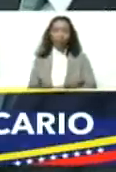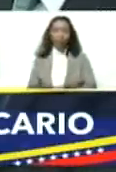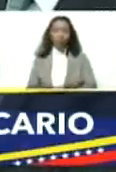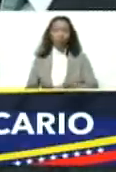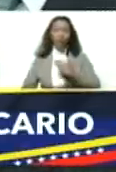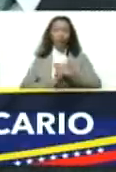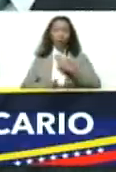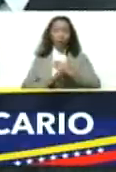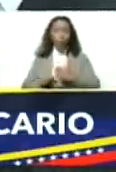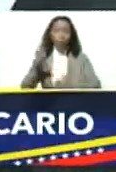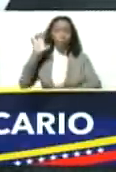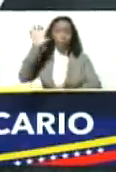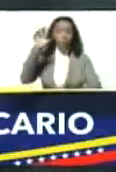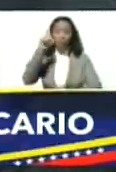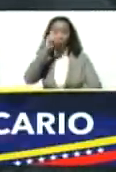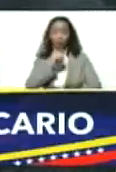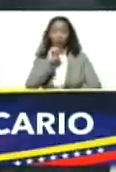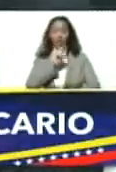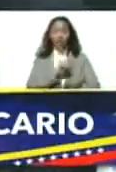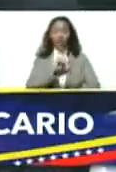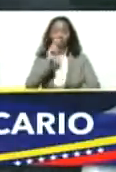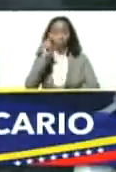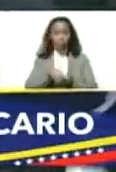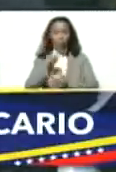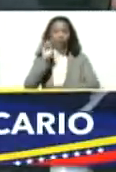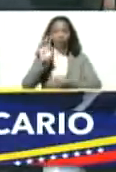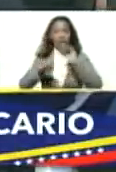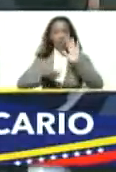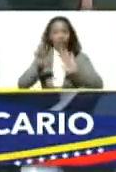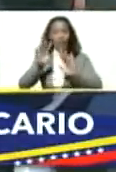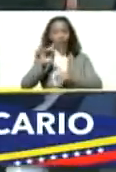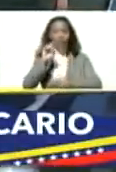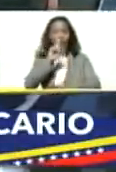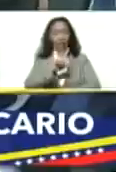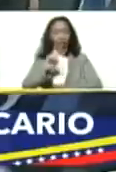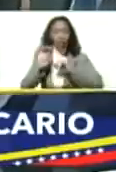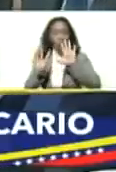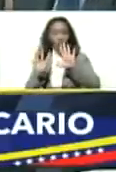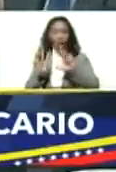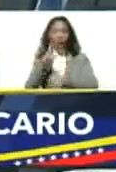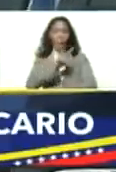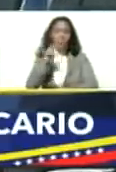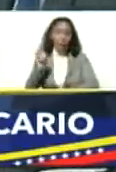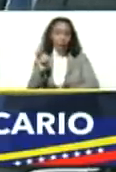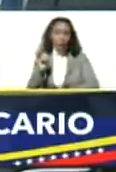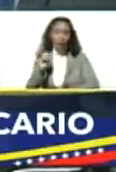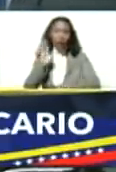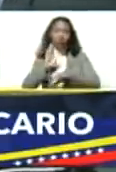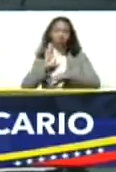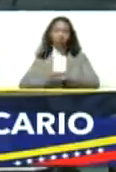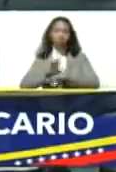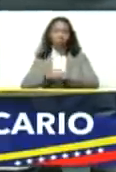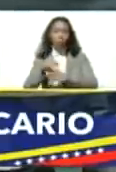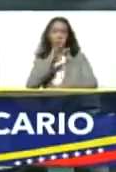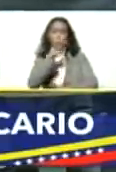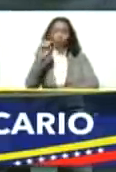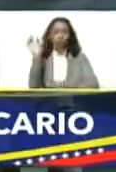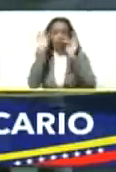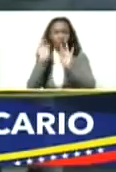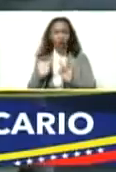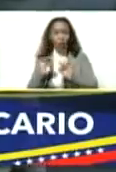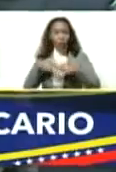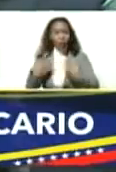tuvo para el país en los años 19, 20, todas las medidas, más de 400 medidas,